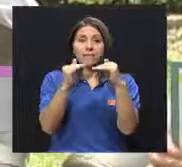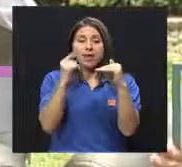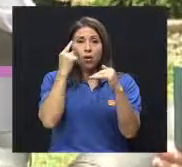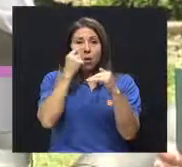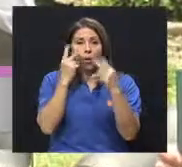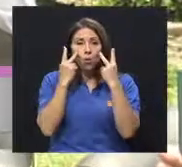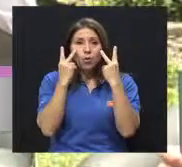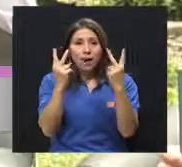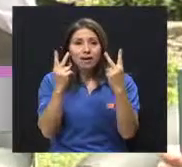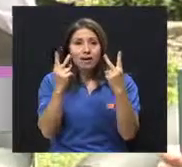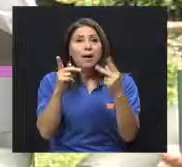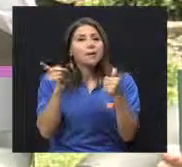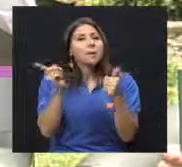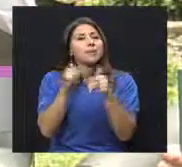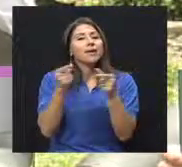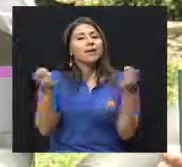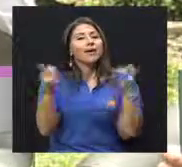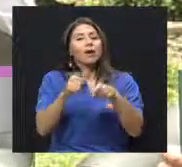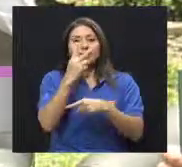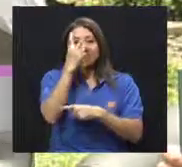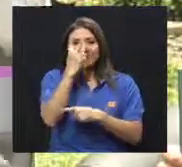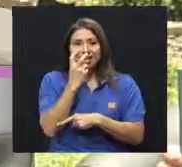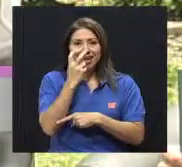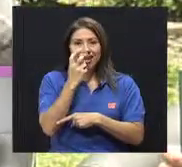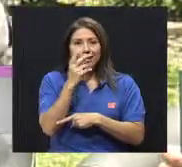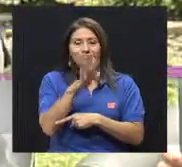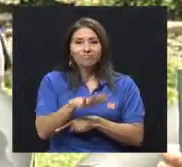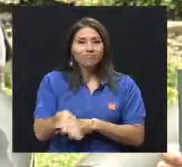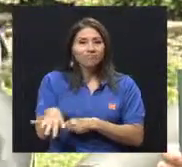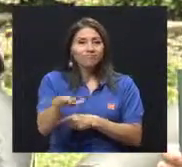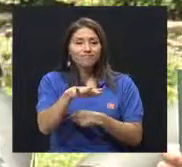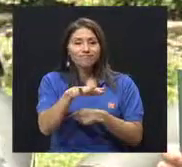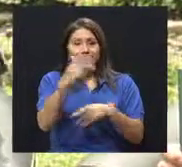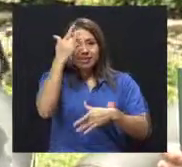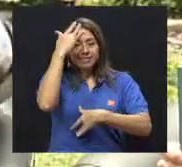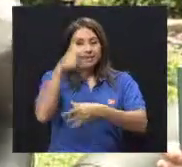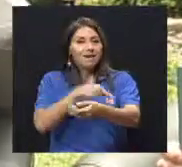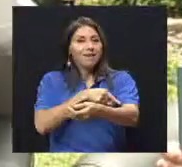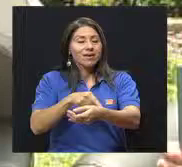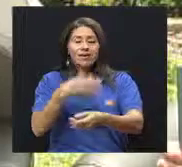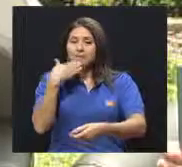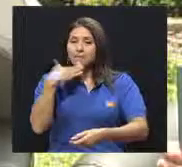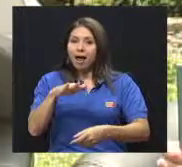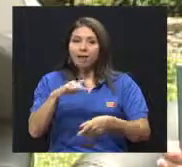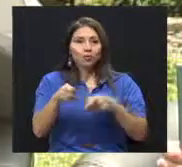de ceguera en nuestro medio. Diabetes mal controlada.